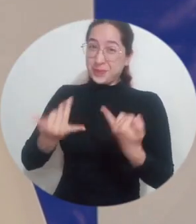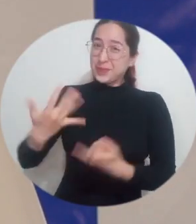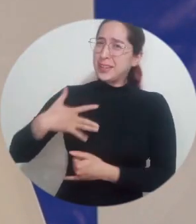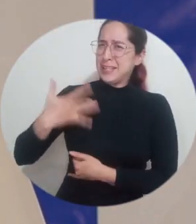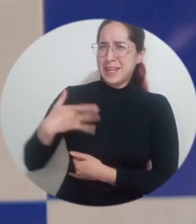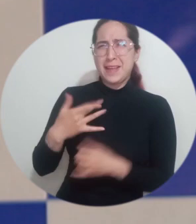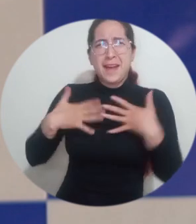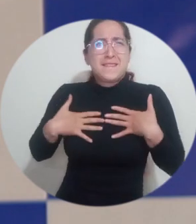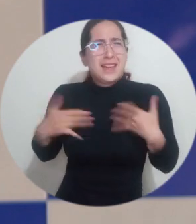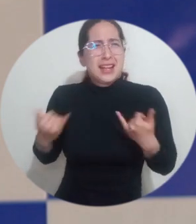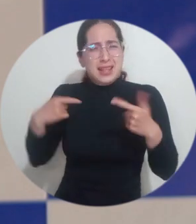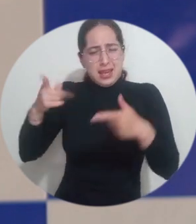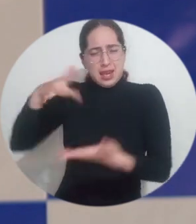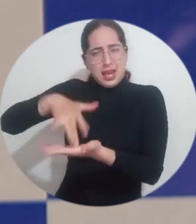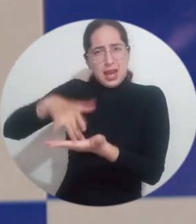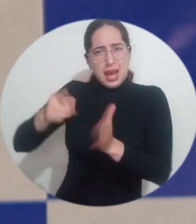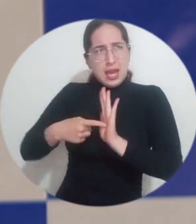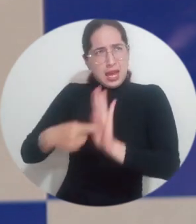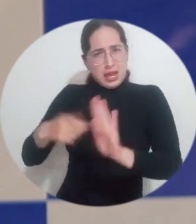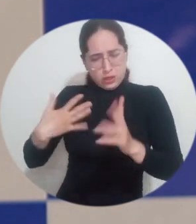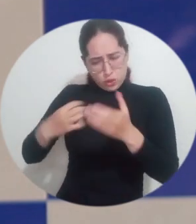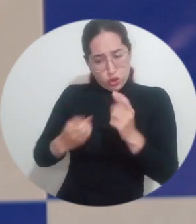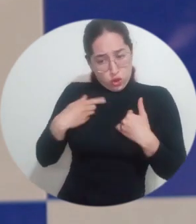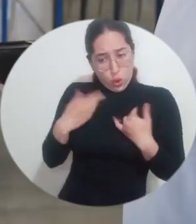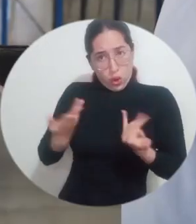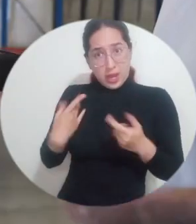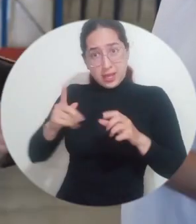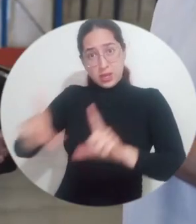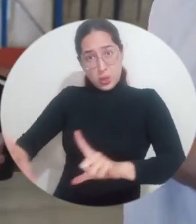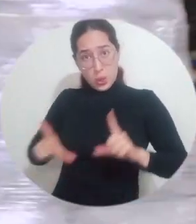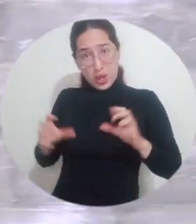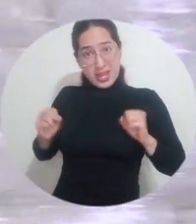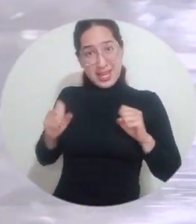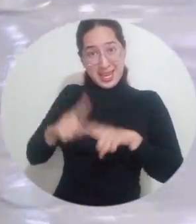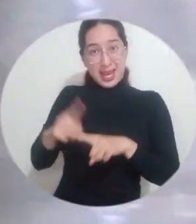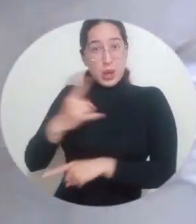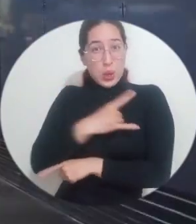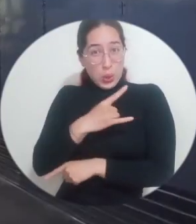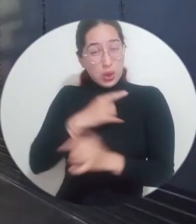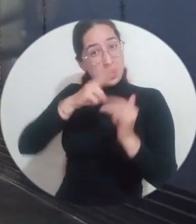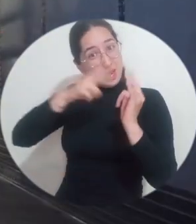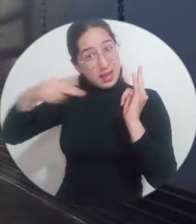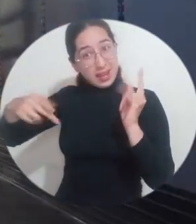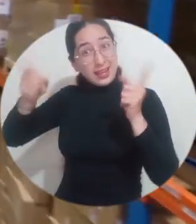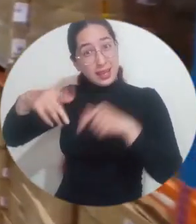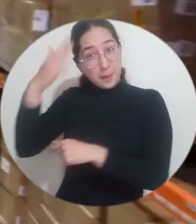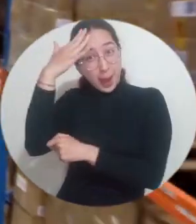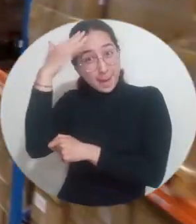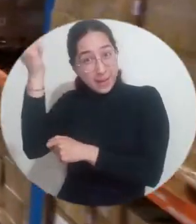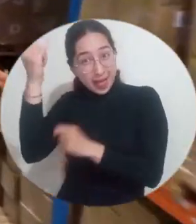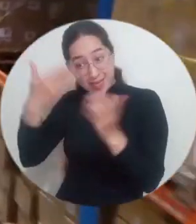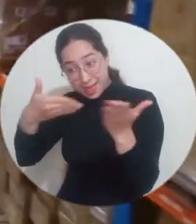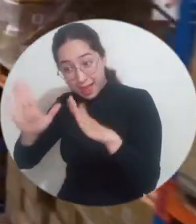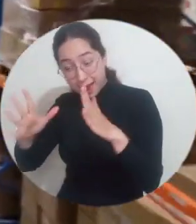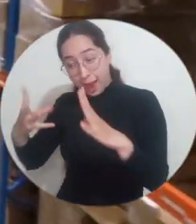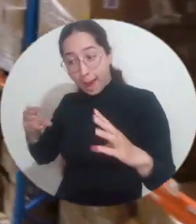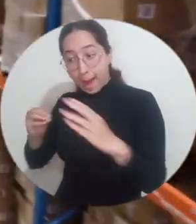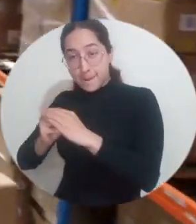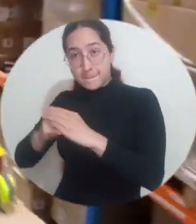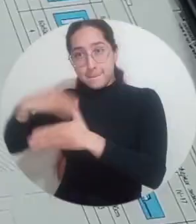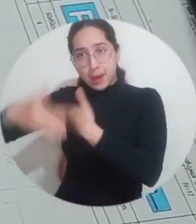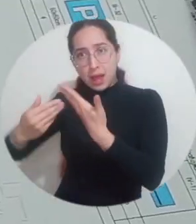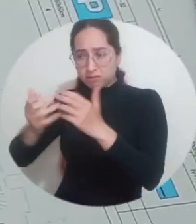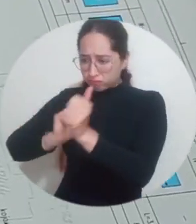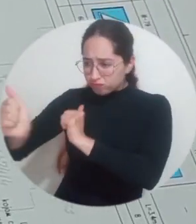Unimagdalena, confiada en que adoptar el plan académico de validación de competencias